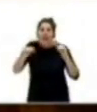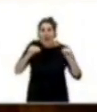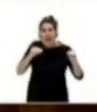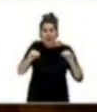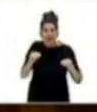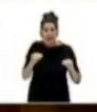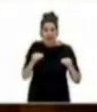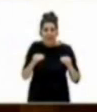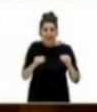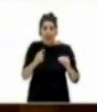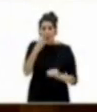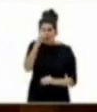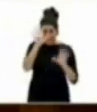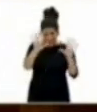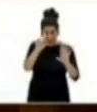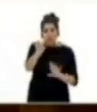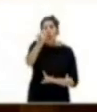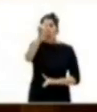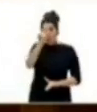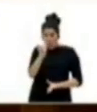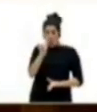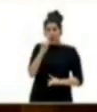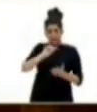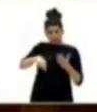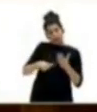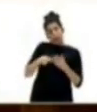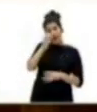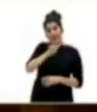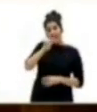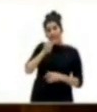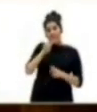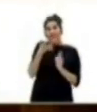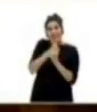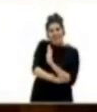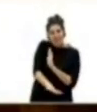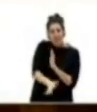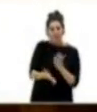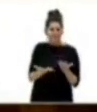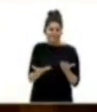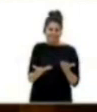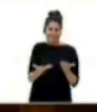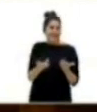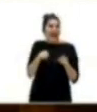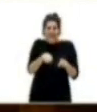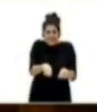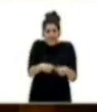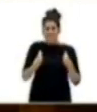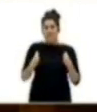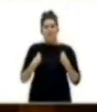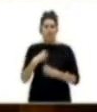Solo uno de cada diez contratos que se crean en Canarias son indefinidos. Así es muy difícil vivir.